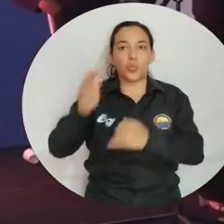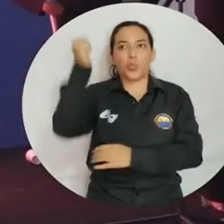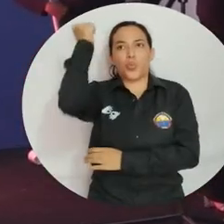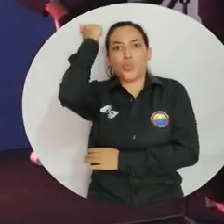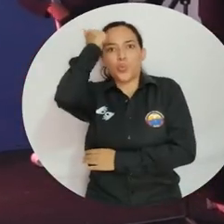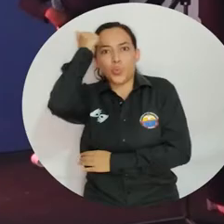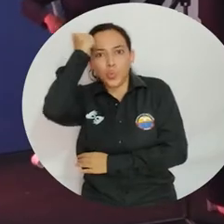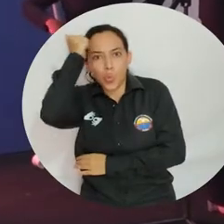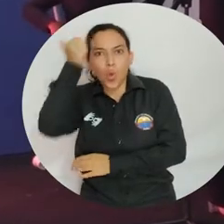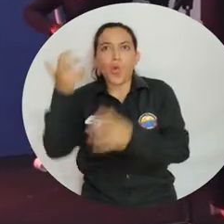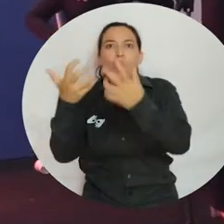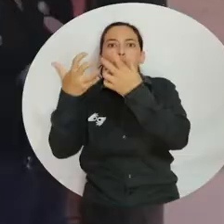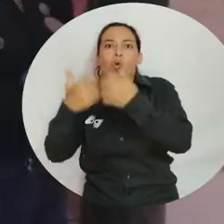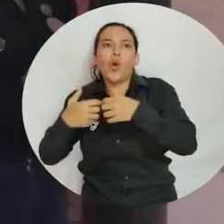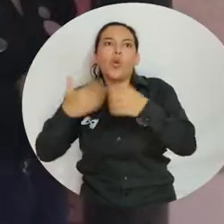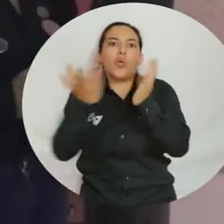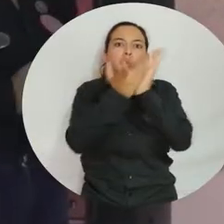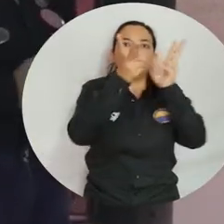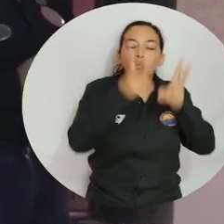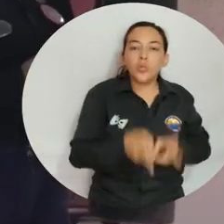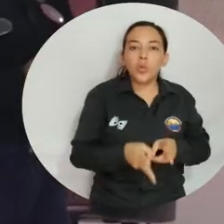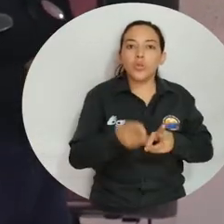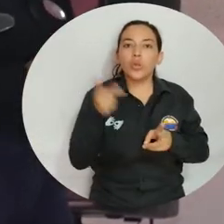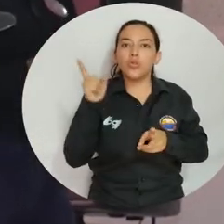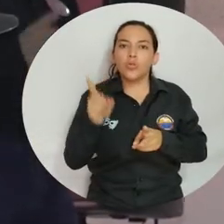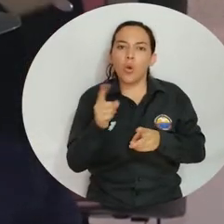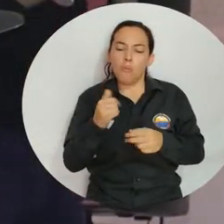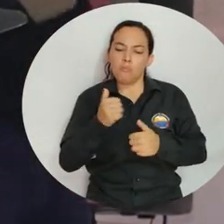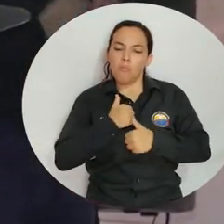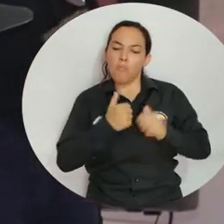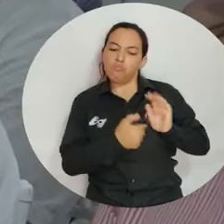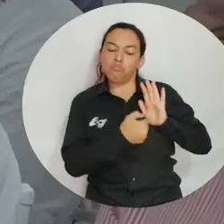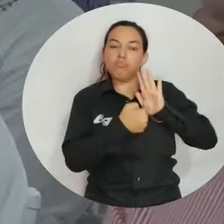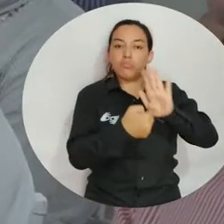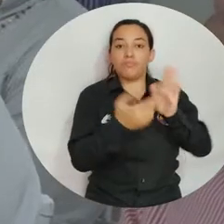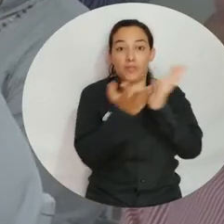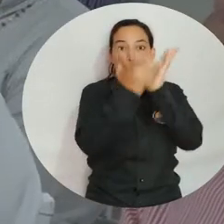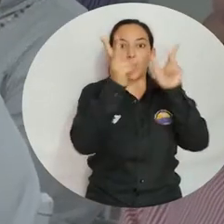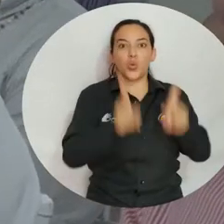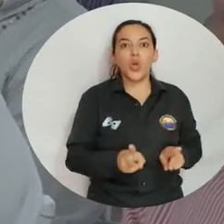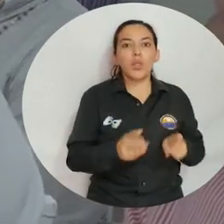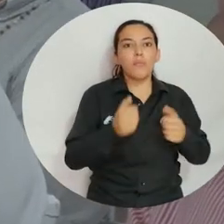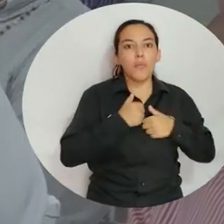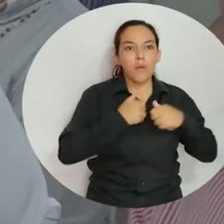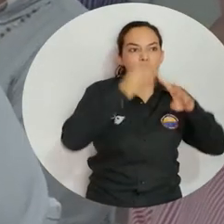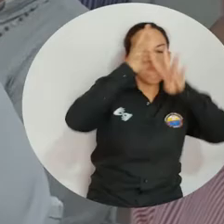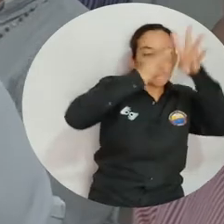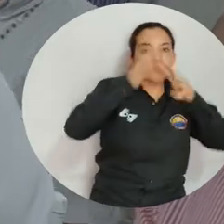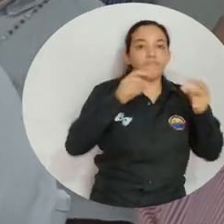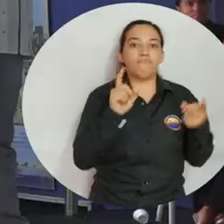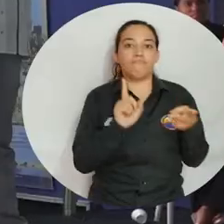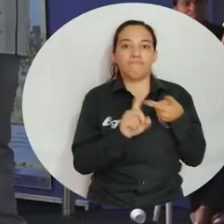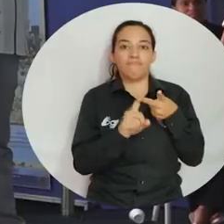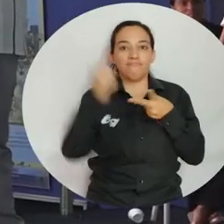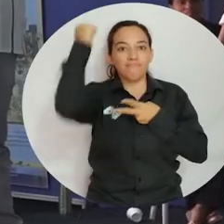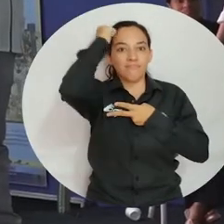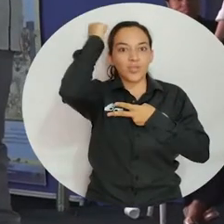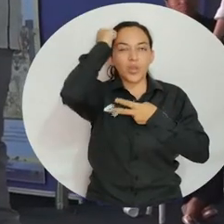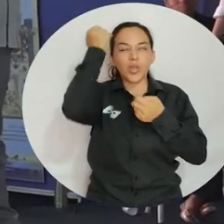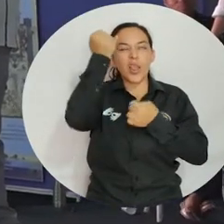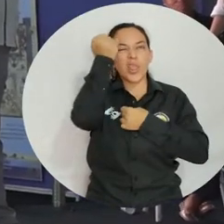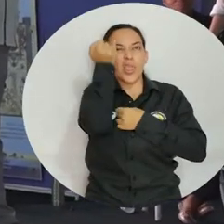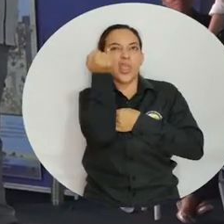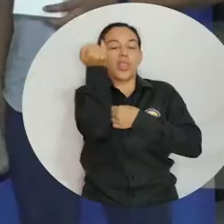en las que los docentes, estudiantes, funcionarios y contratistas se lograron destacar fueron las de estudiantes creadores, docentes